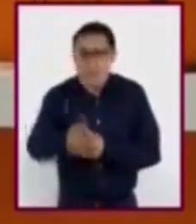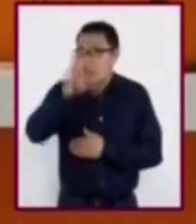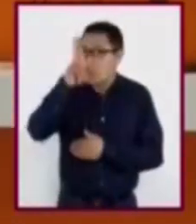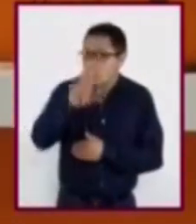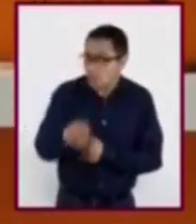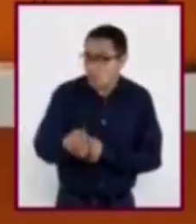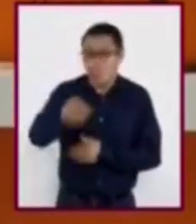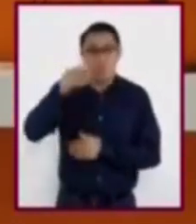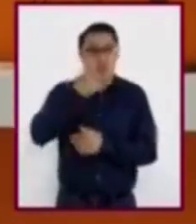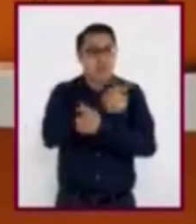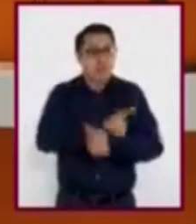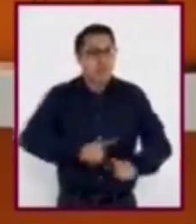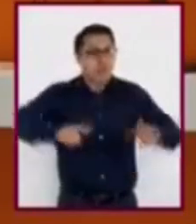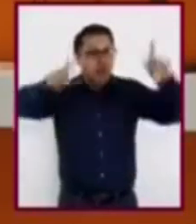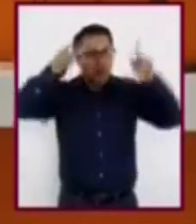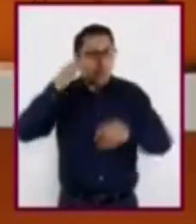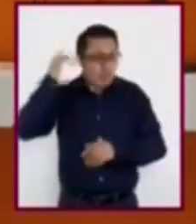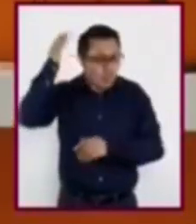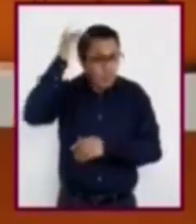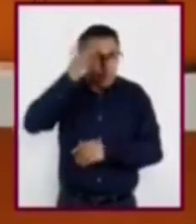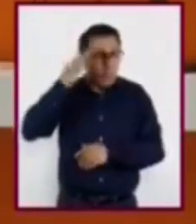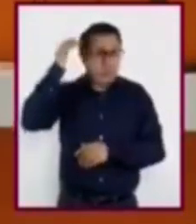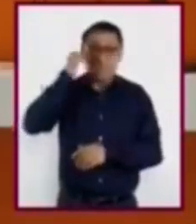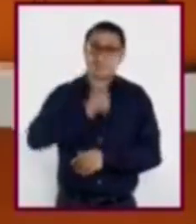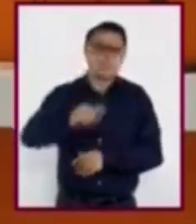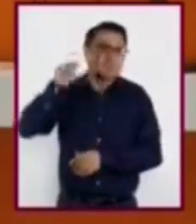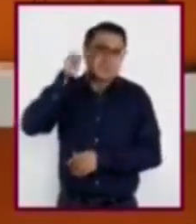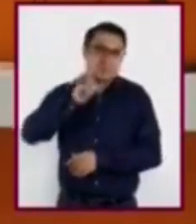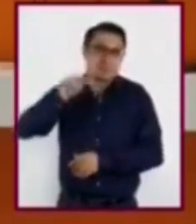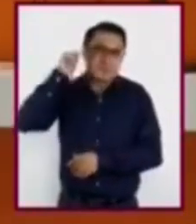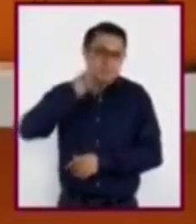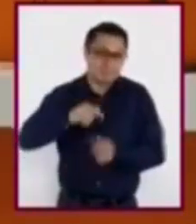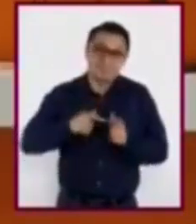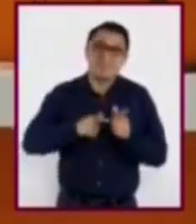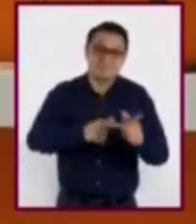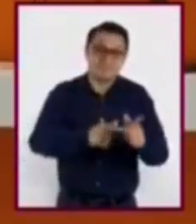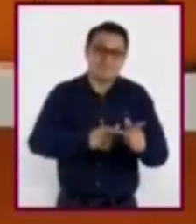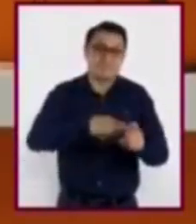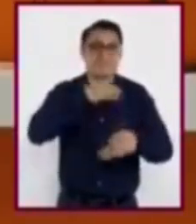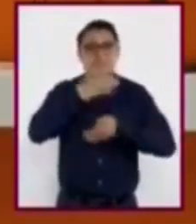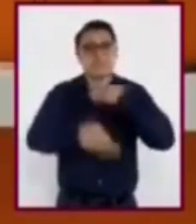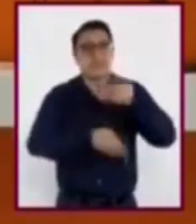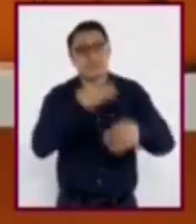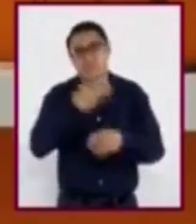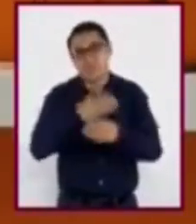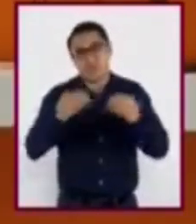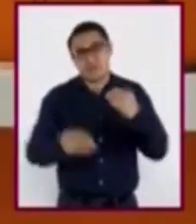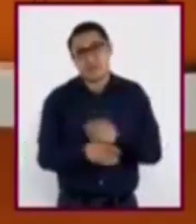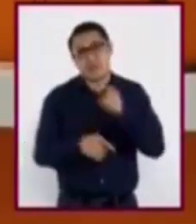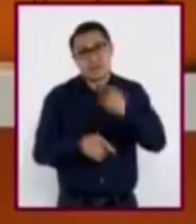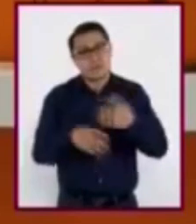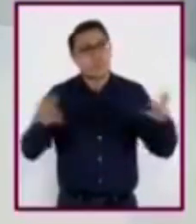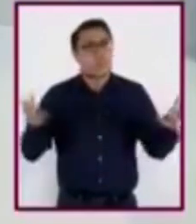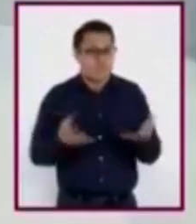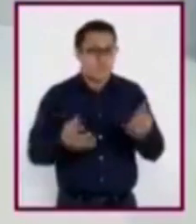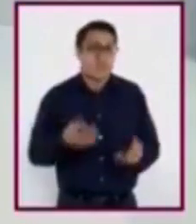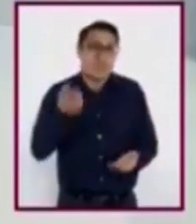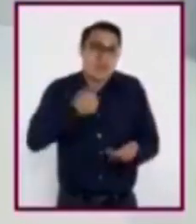acerca del ejercicio de la libertad es permanente y se realiza en todas las acciones que llevamos a cabo.